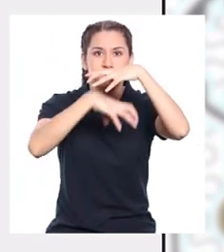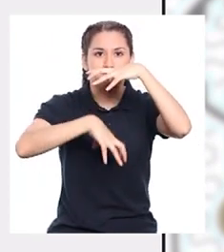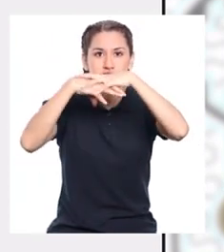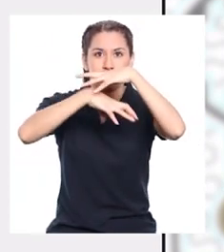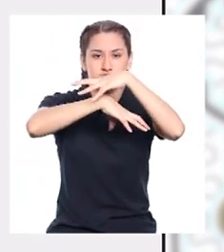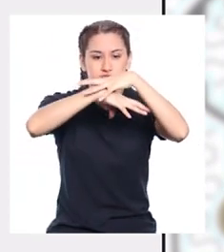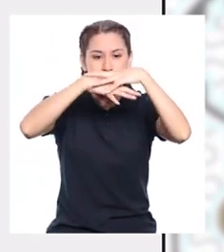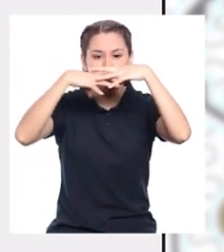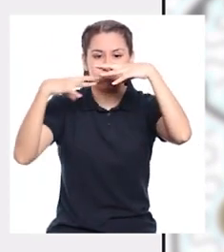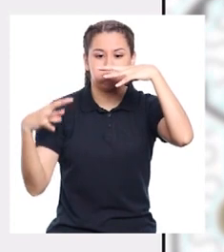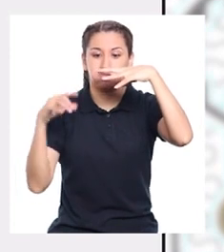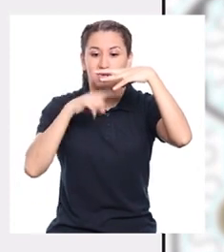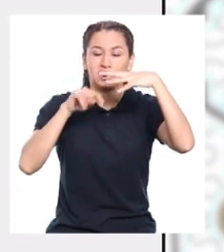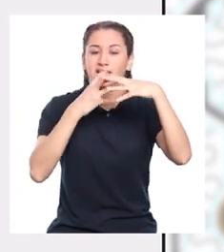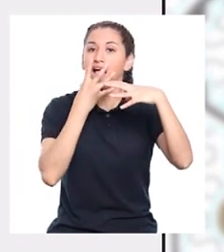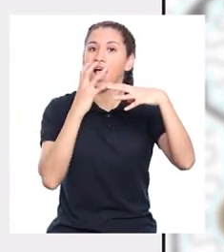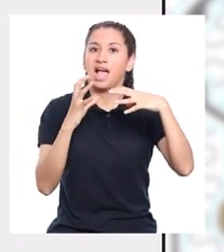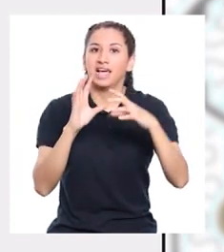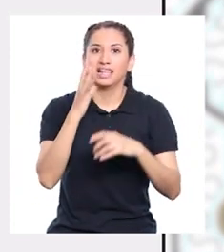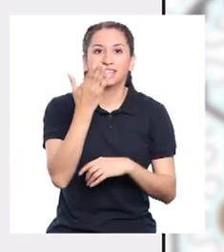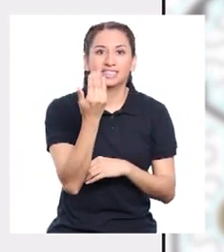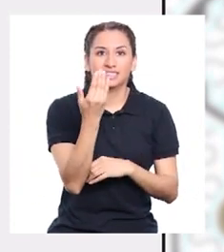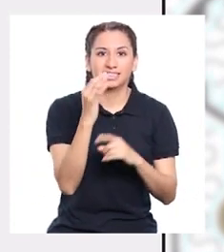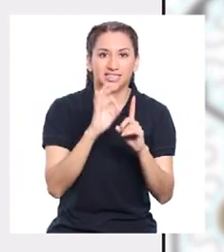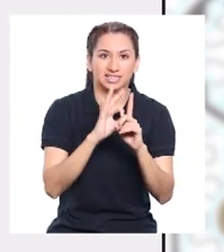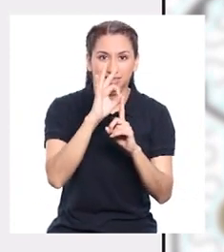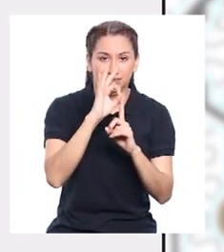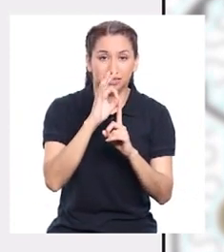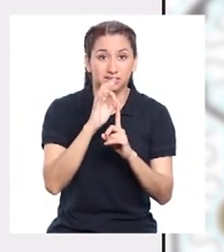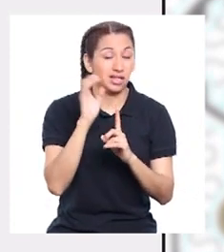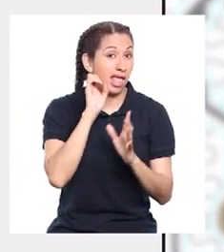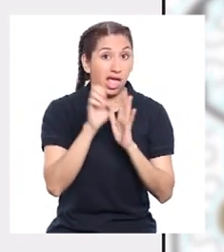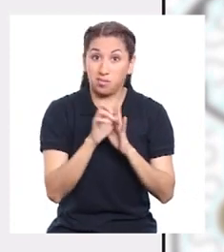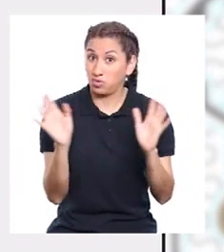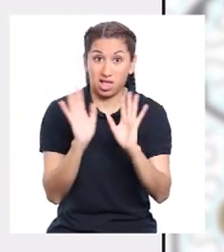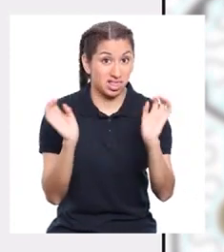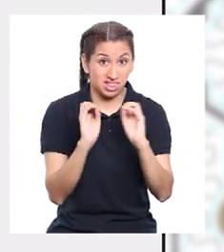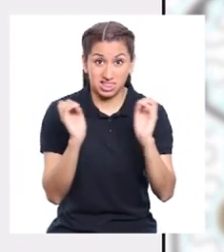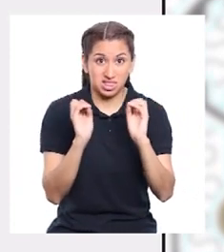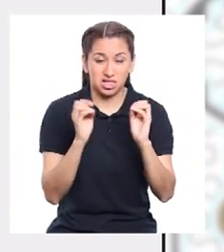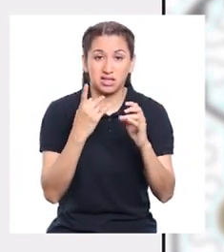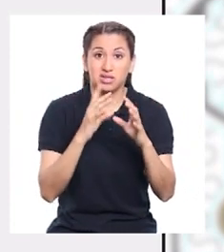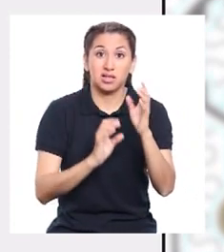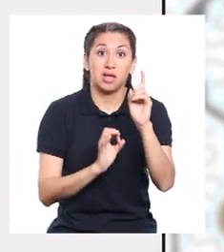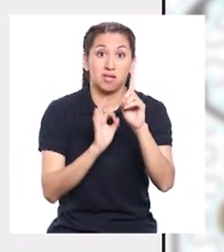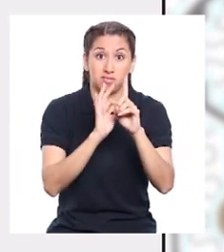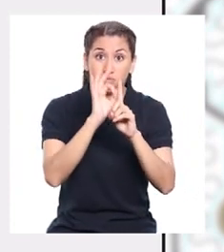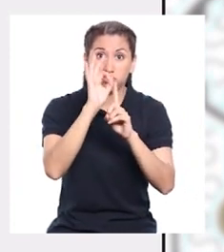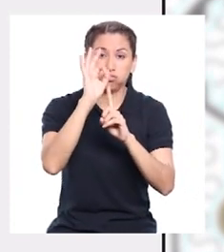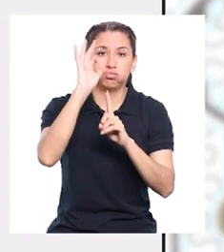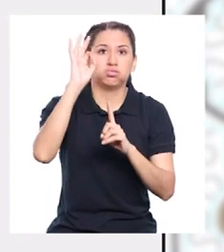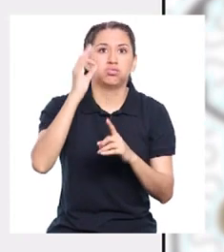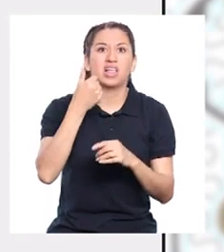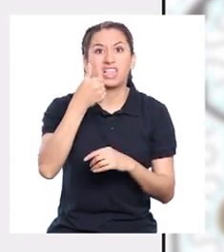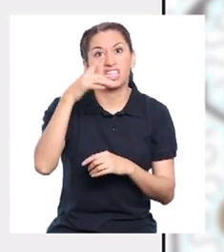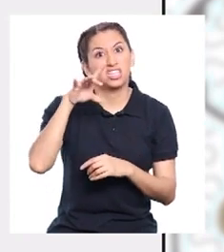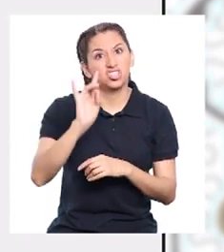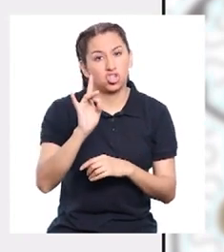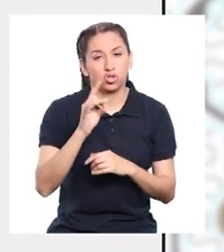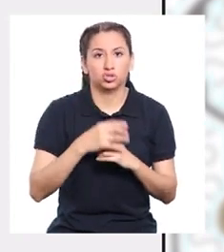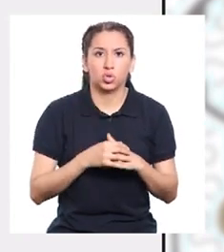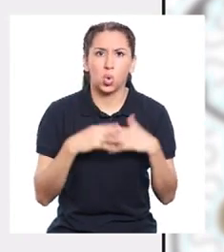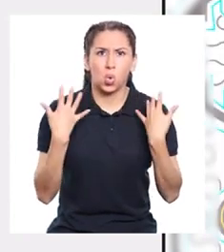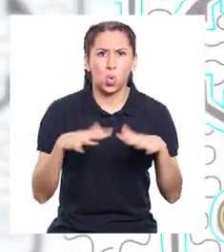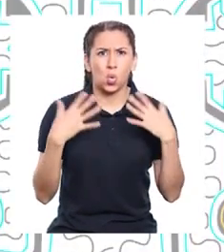calentarlo y mantener una temperatura promedio de 15 grados Celsius. Si no fuera así, la temperatura descendería a 18 grados Celsius